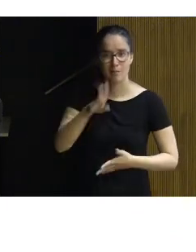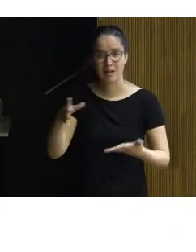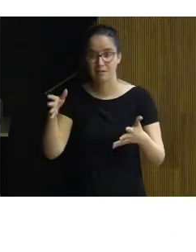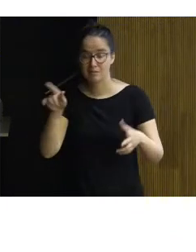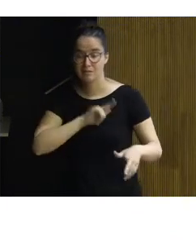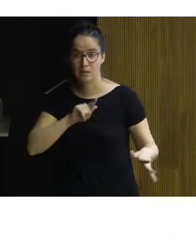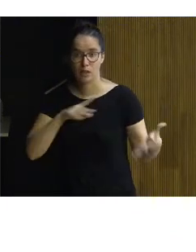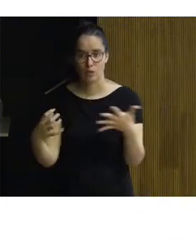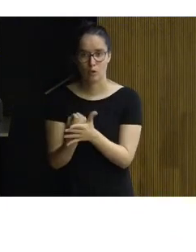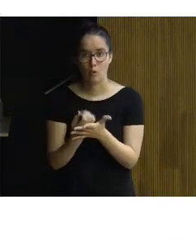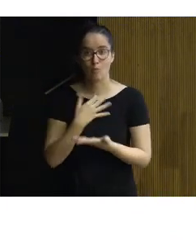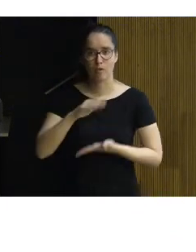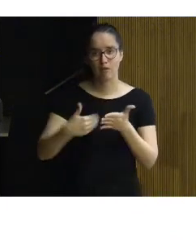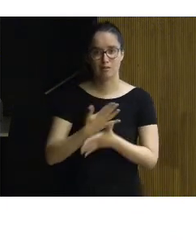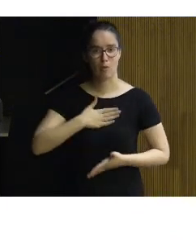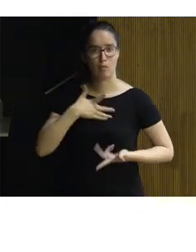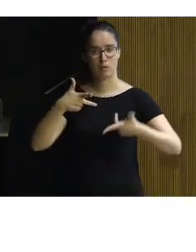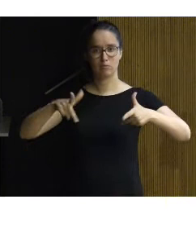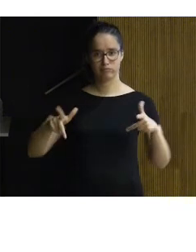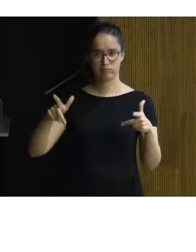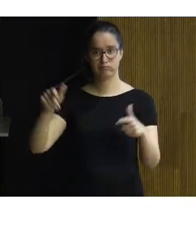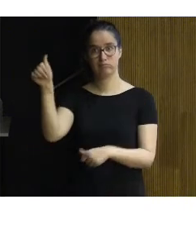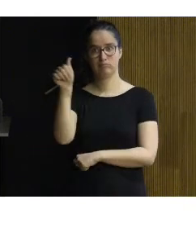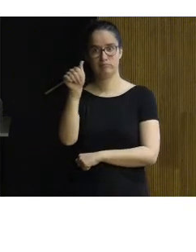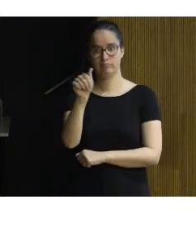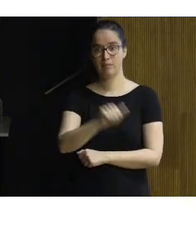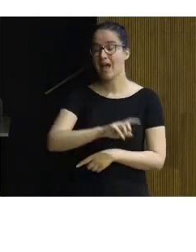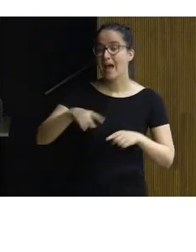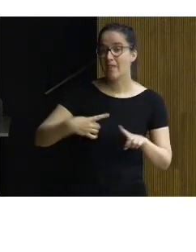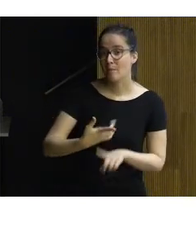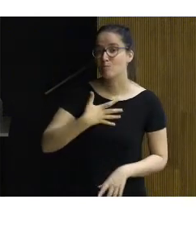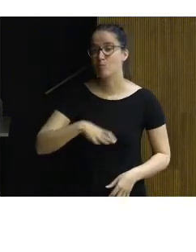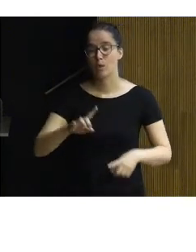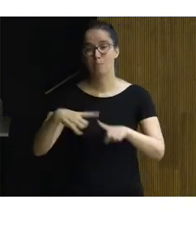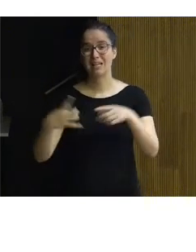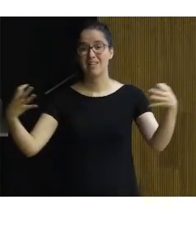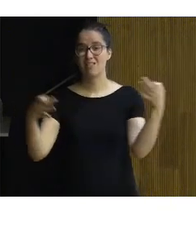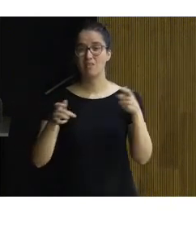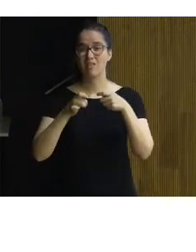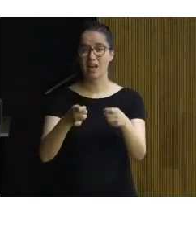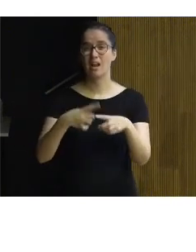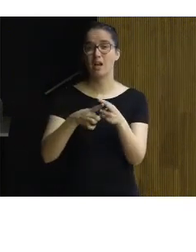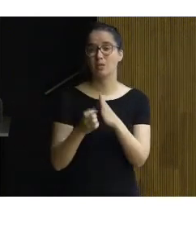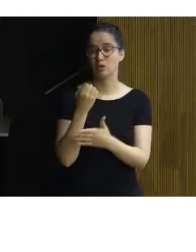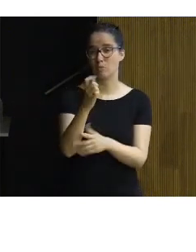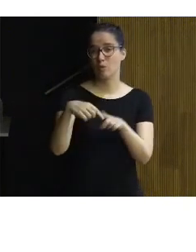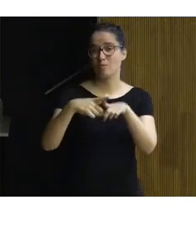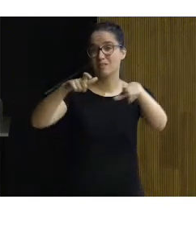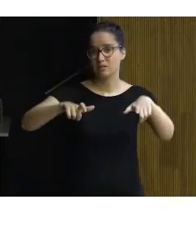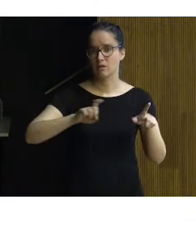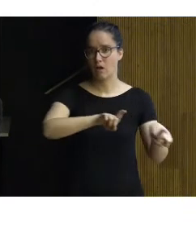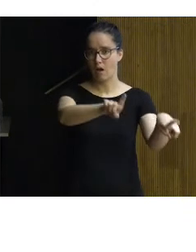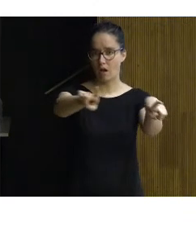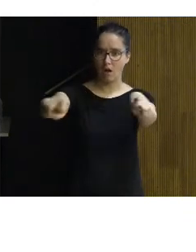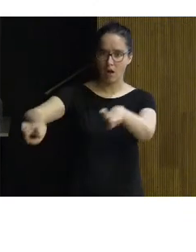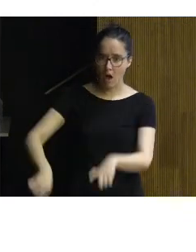sentirlo todo. Incluso cómodamente sentado. Y además podemos y debemos proporcionar elementos de apoyo y descanso en los recorridos